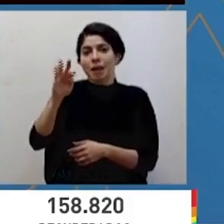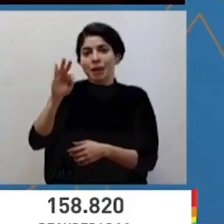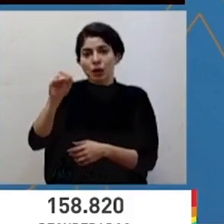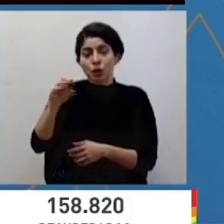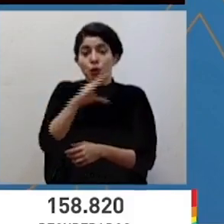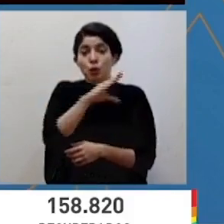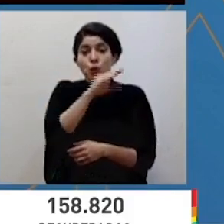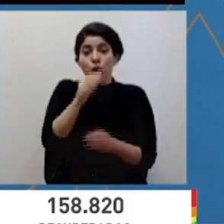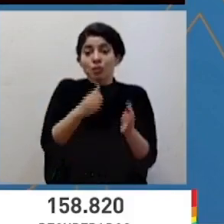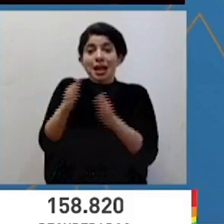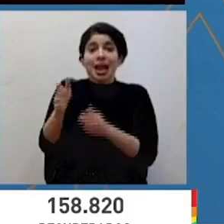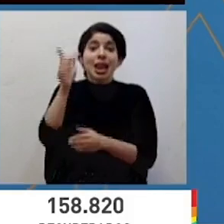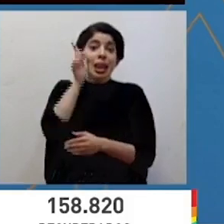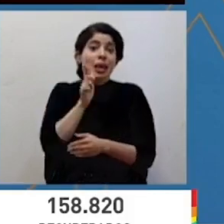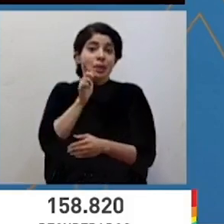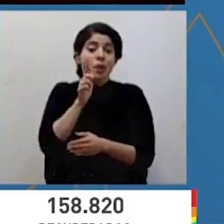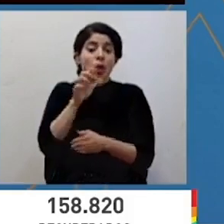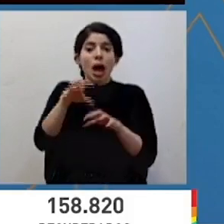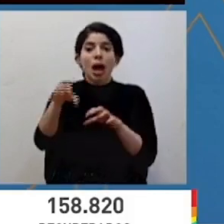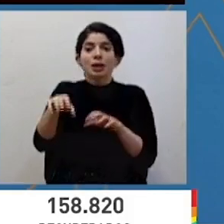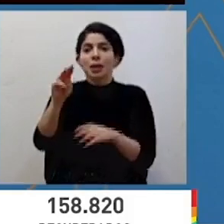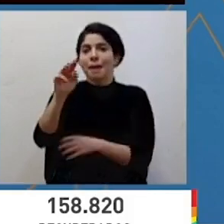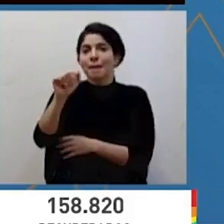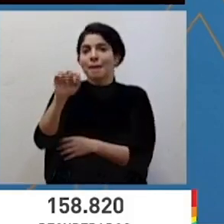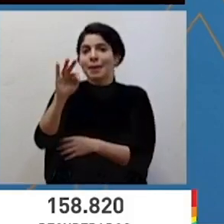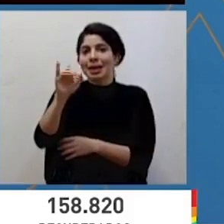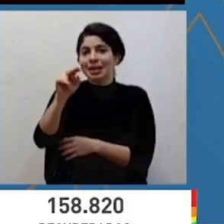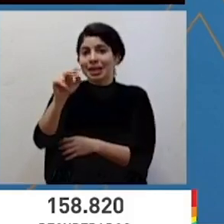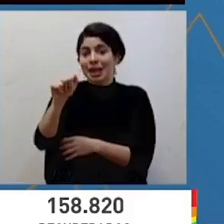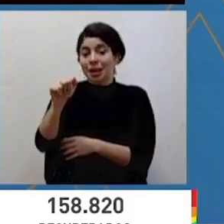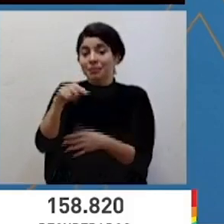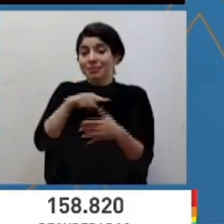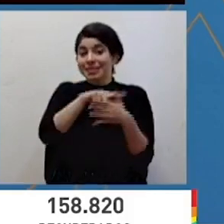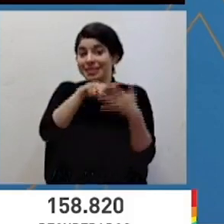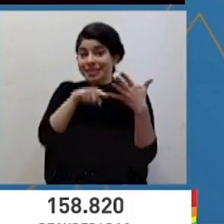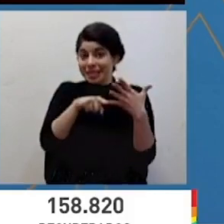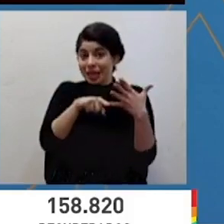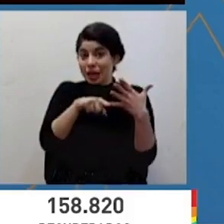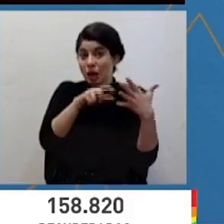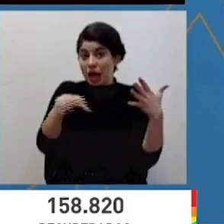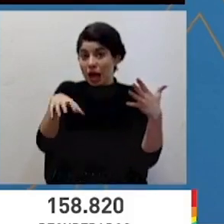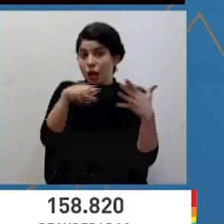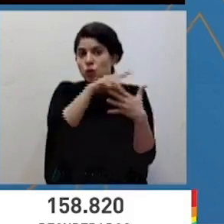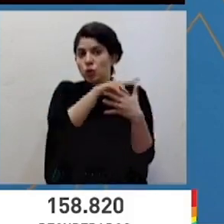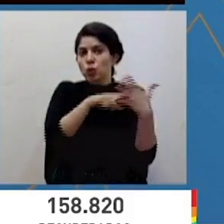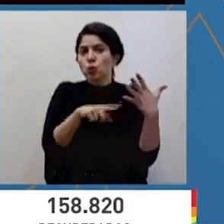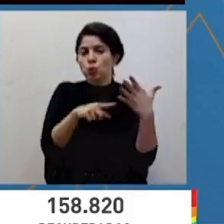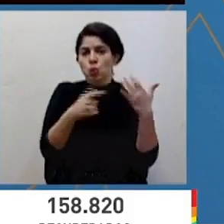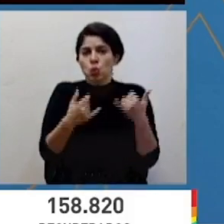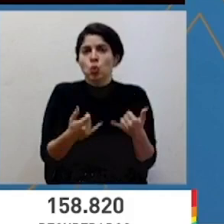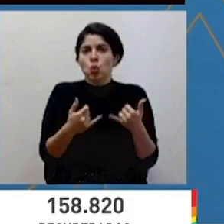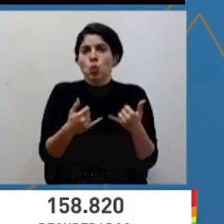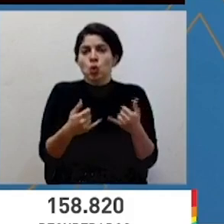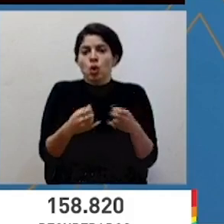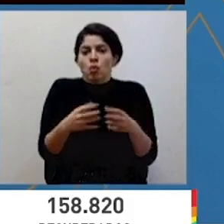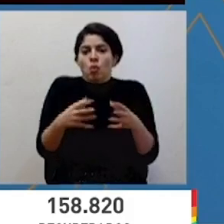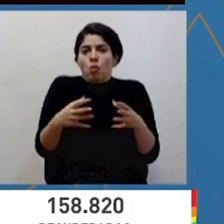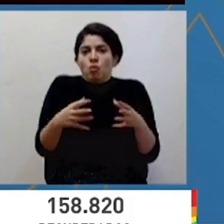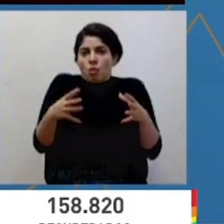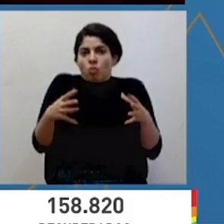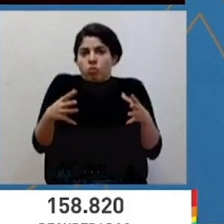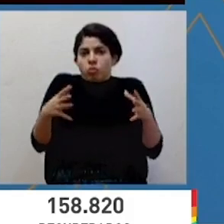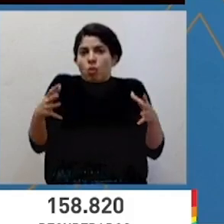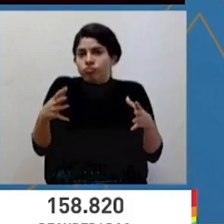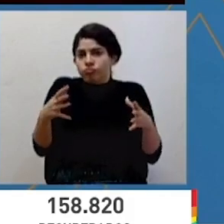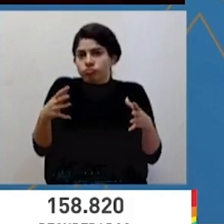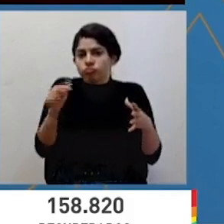provincia de Limón, el cantón de Matina. Estos cinco cantones presentan una tendencia a la alza en la